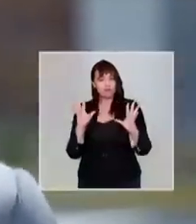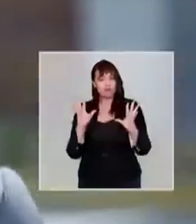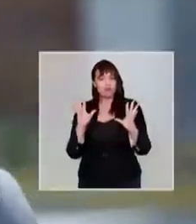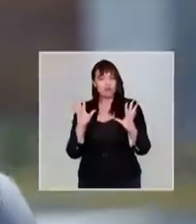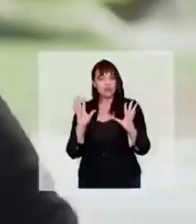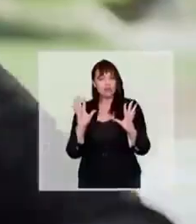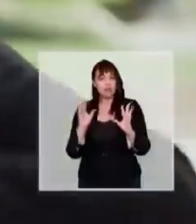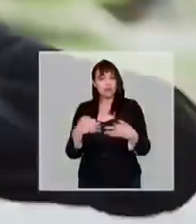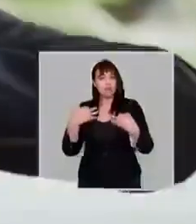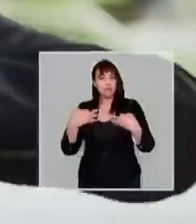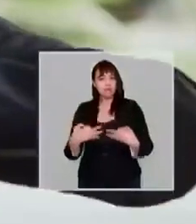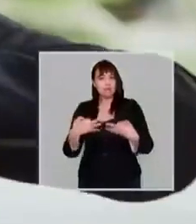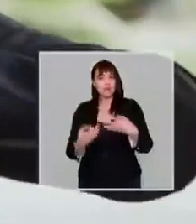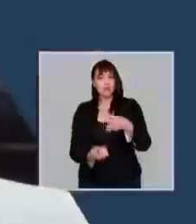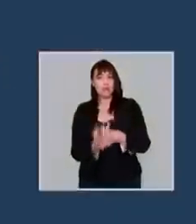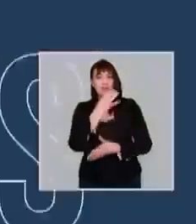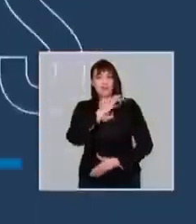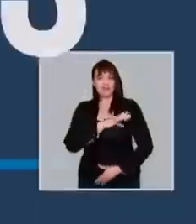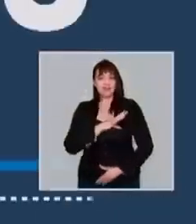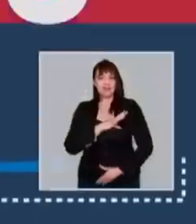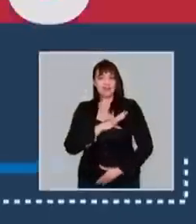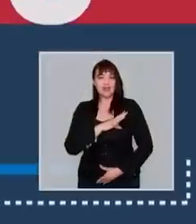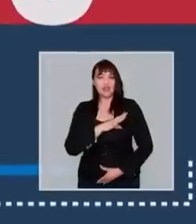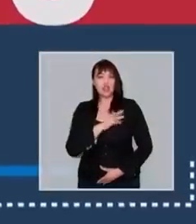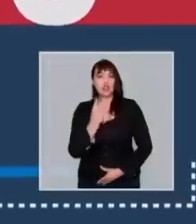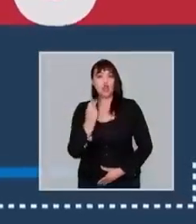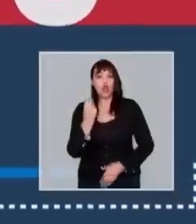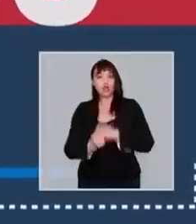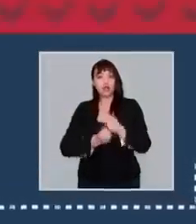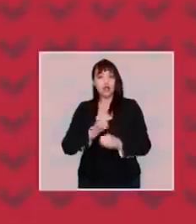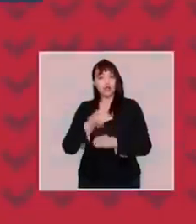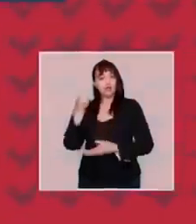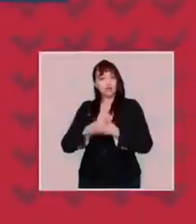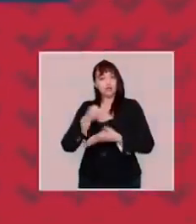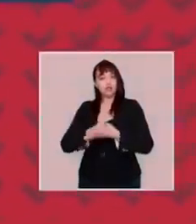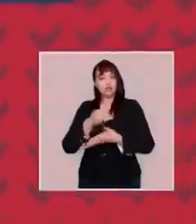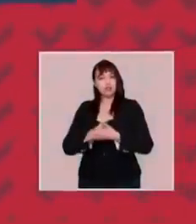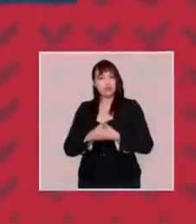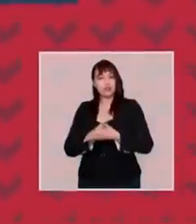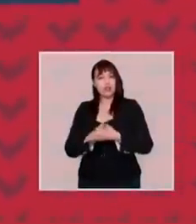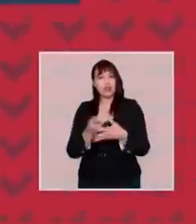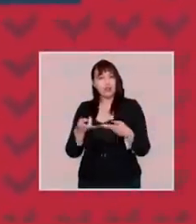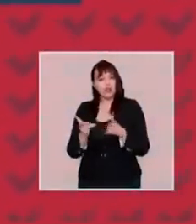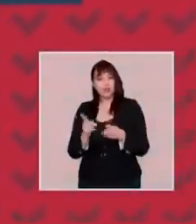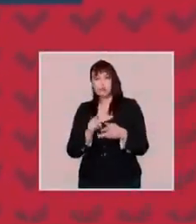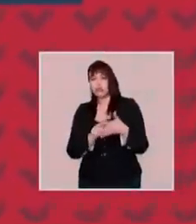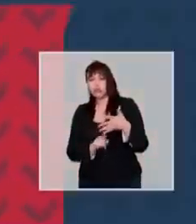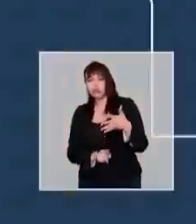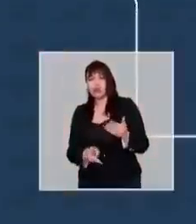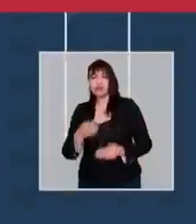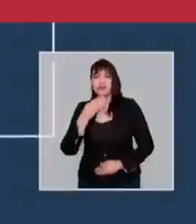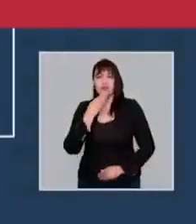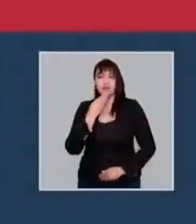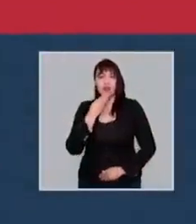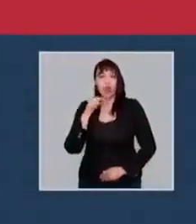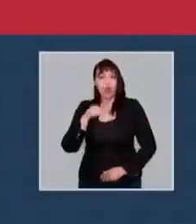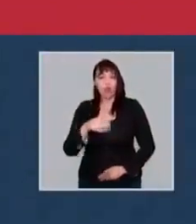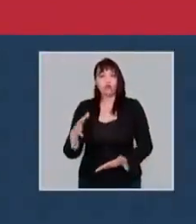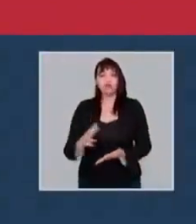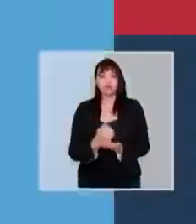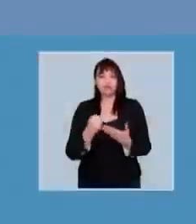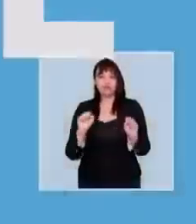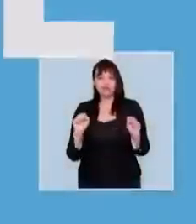para consolidar un nuevo Chile. Más de 12 años luchamos por estos y otros derechos. Y hoy es el momento de